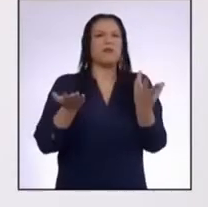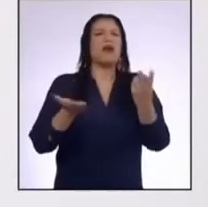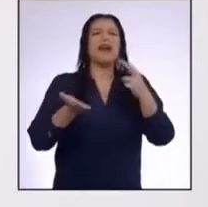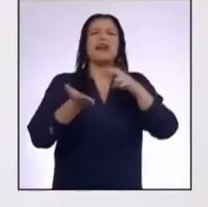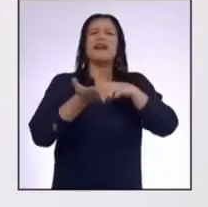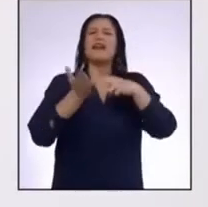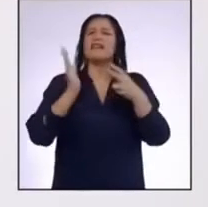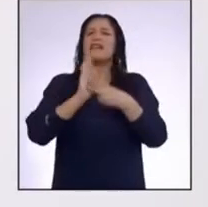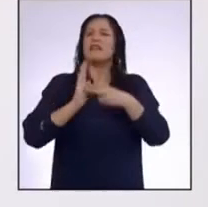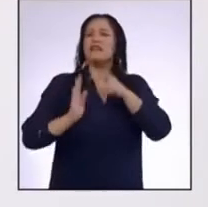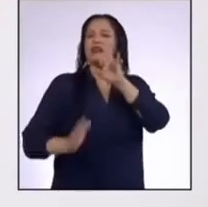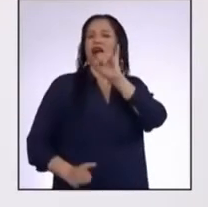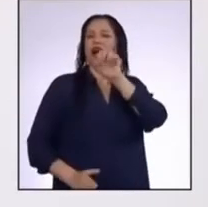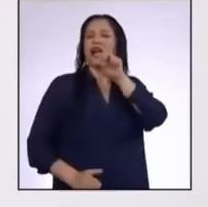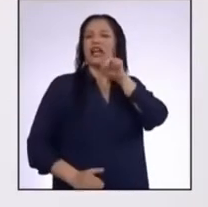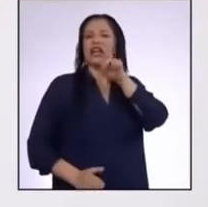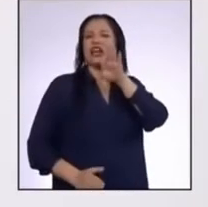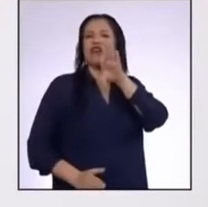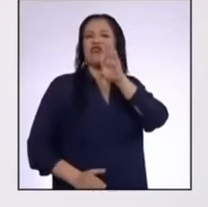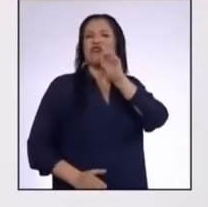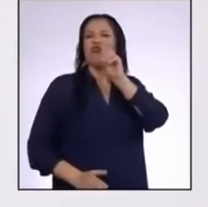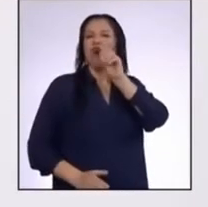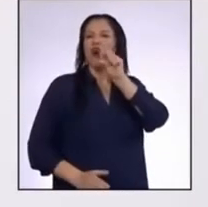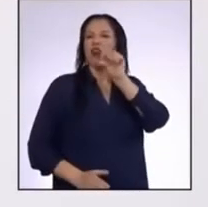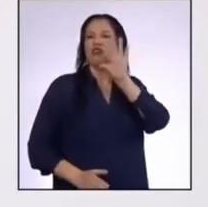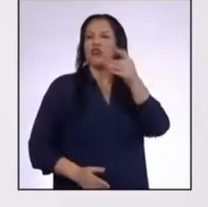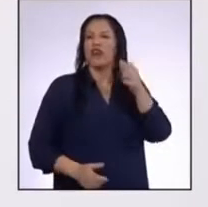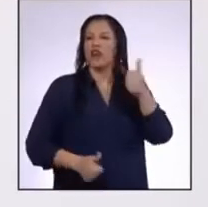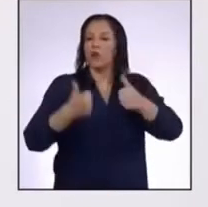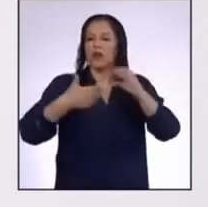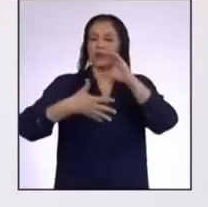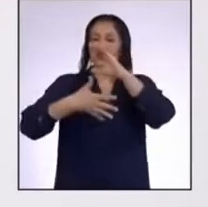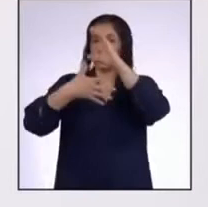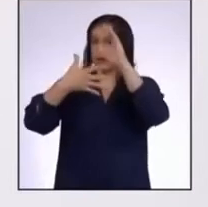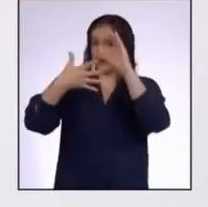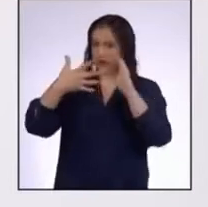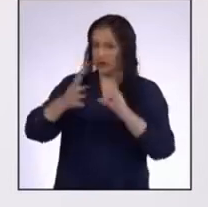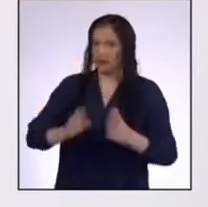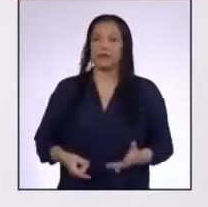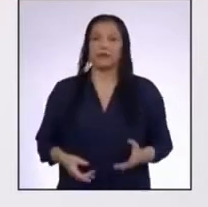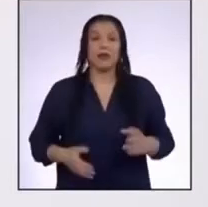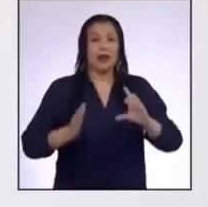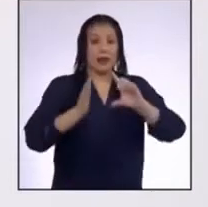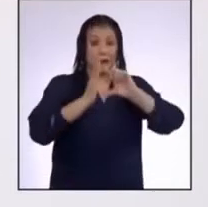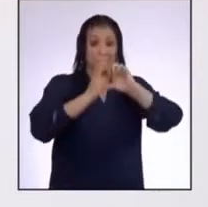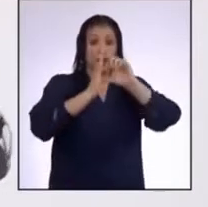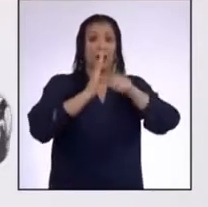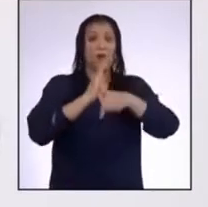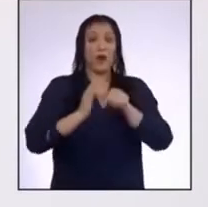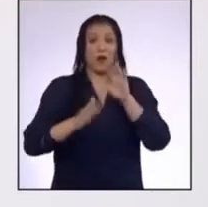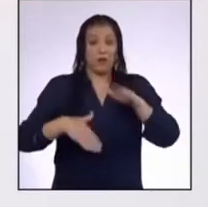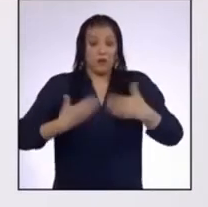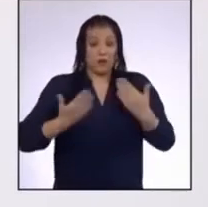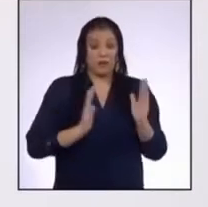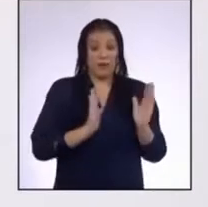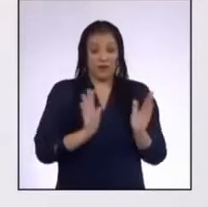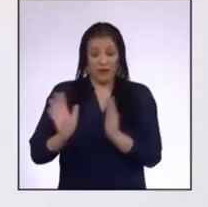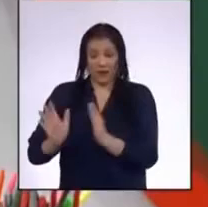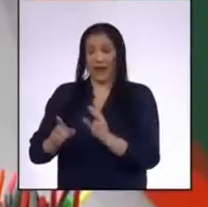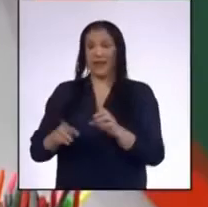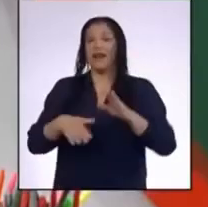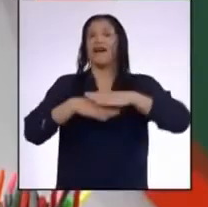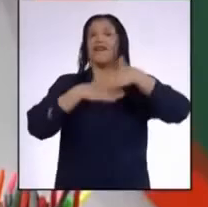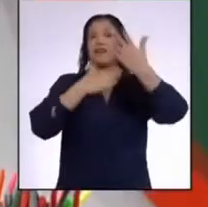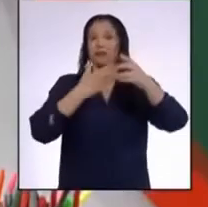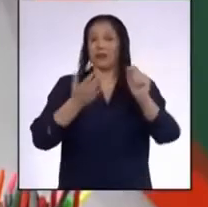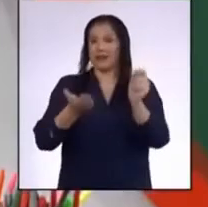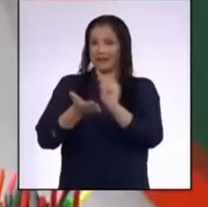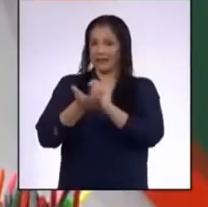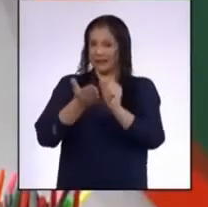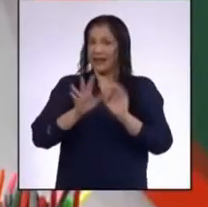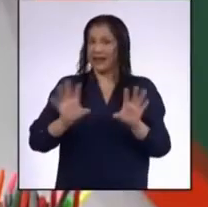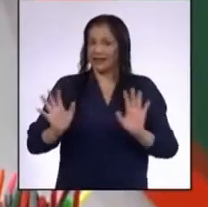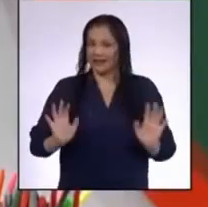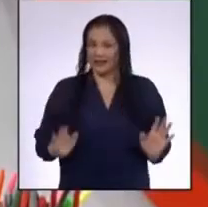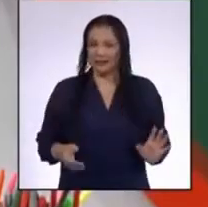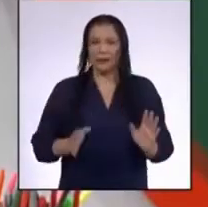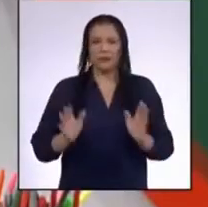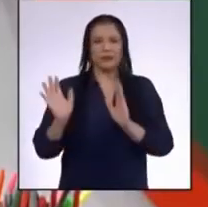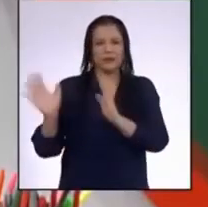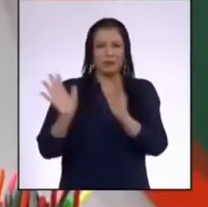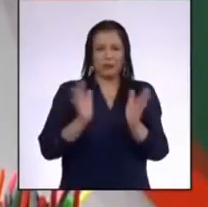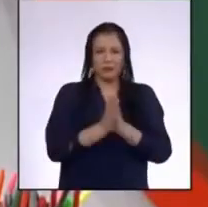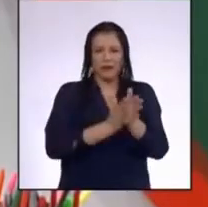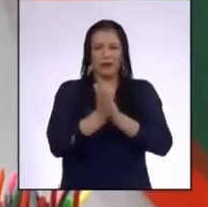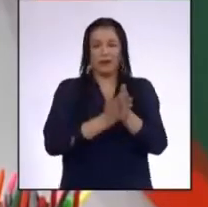lo que es una infografía y sus particularidades Para luego planificarla y elaborarla Vamos a prepararnos